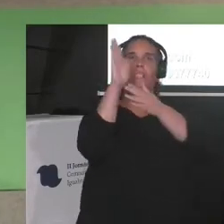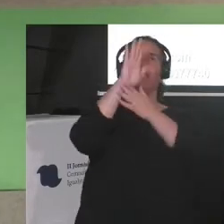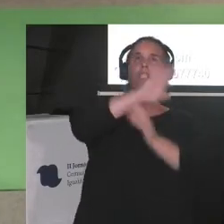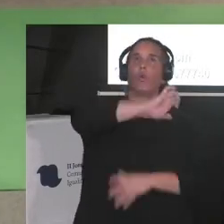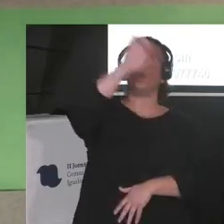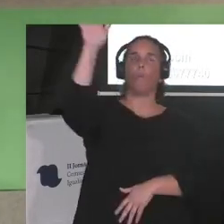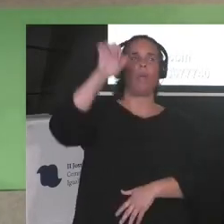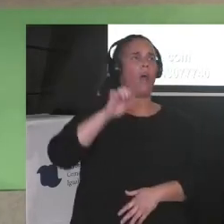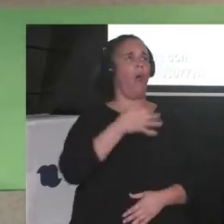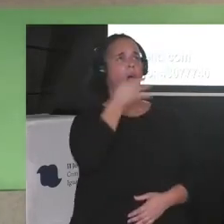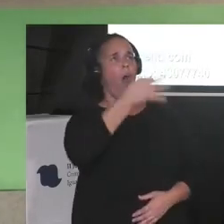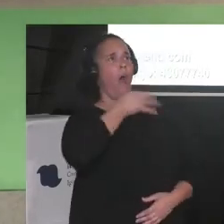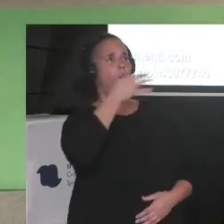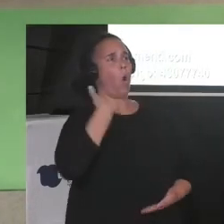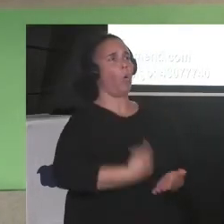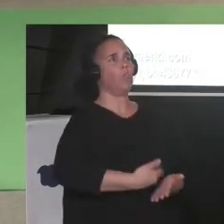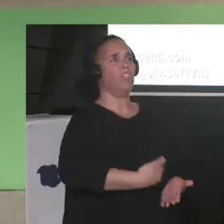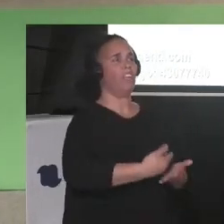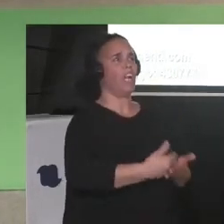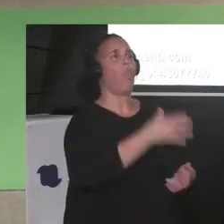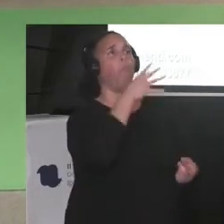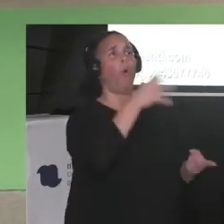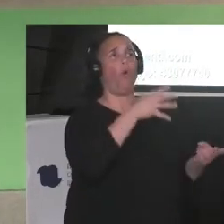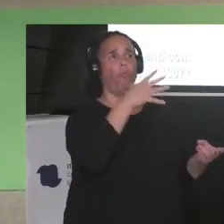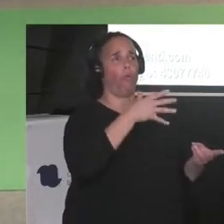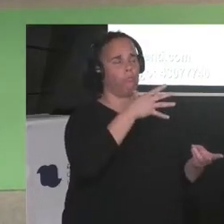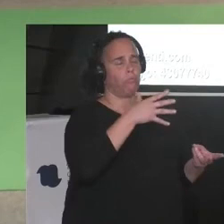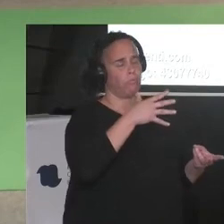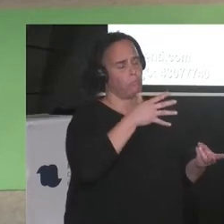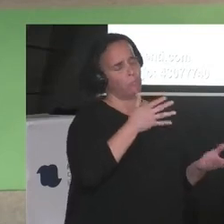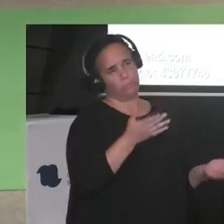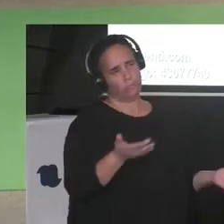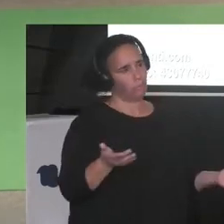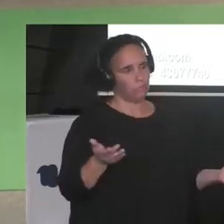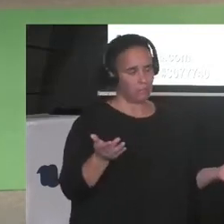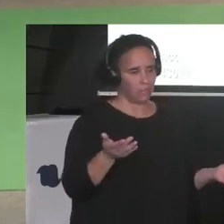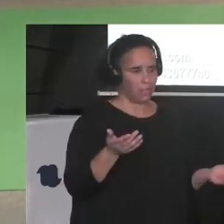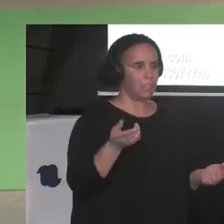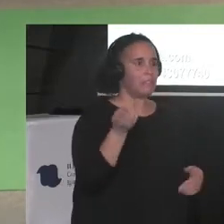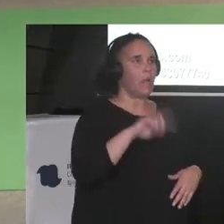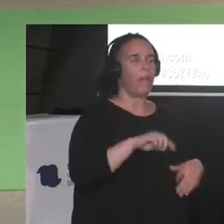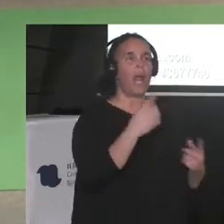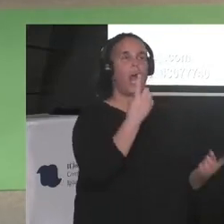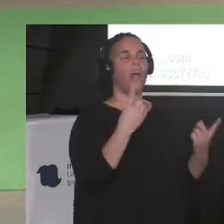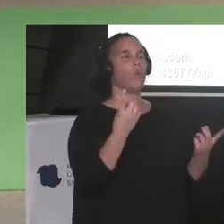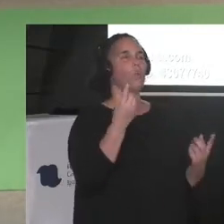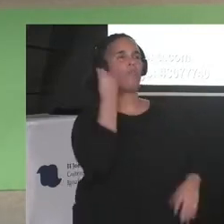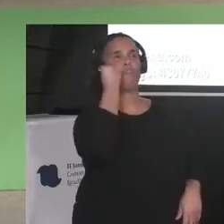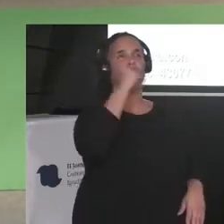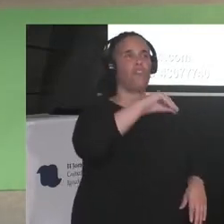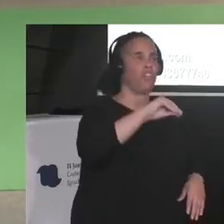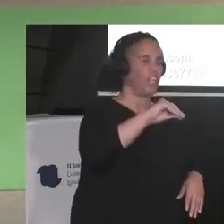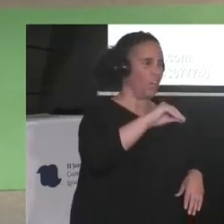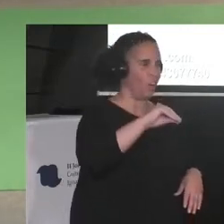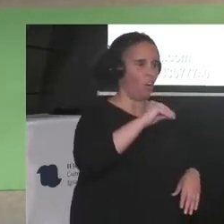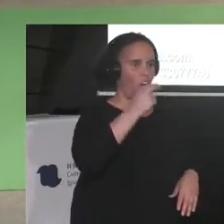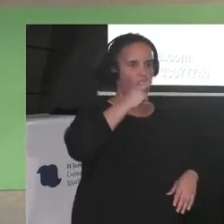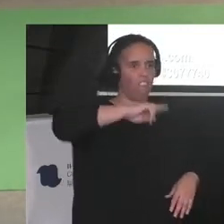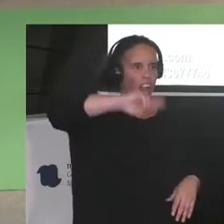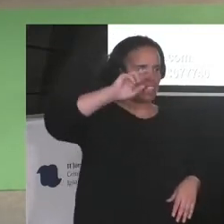injustificable. Miremos qué cantidad de tibios, de equidistantes y qué cantidad de fascistas, por Dios.